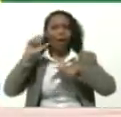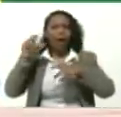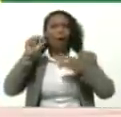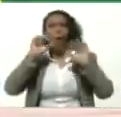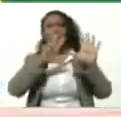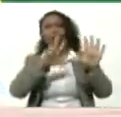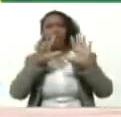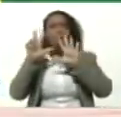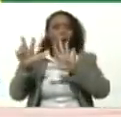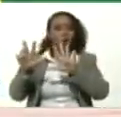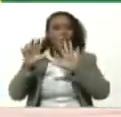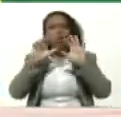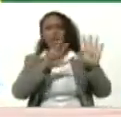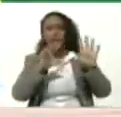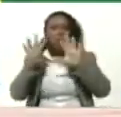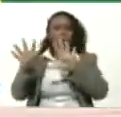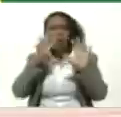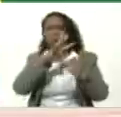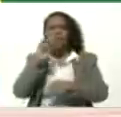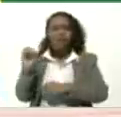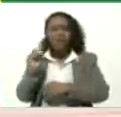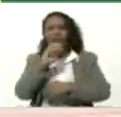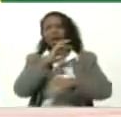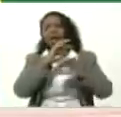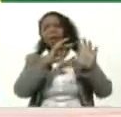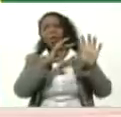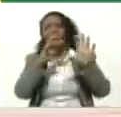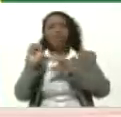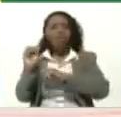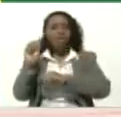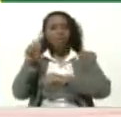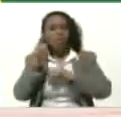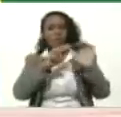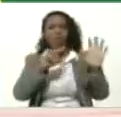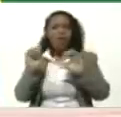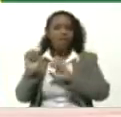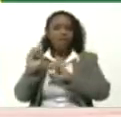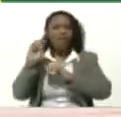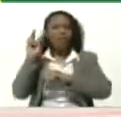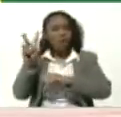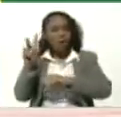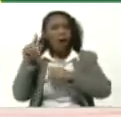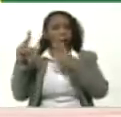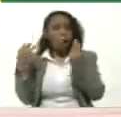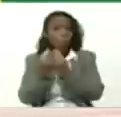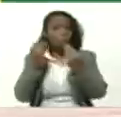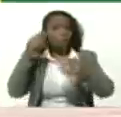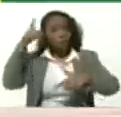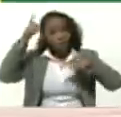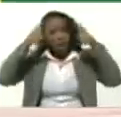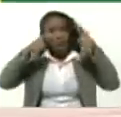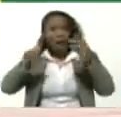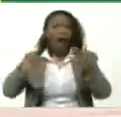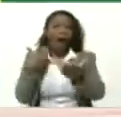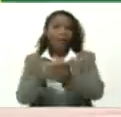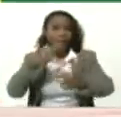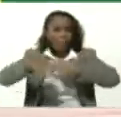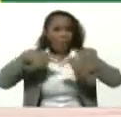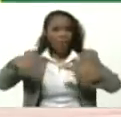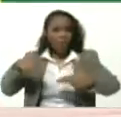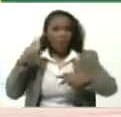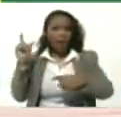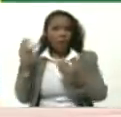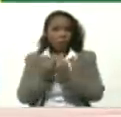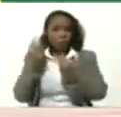88 89 90 91 92 Y de ahí con Chávez A la revolución bolivariana Nelson